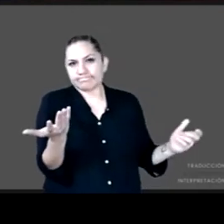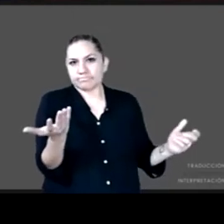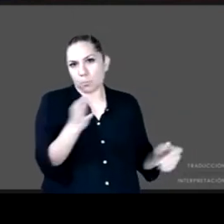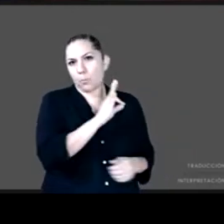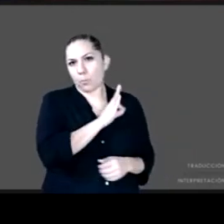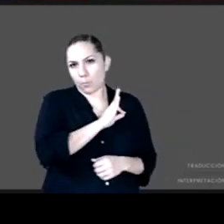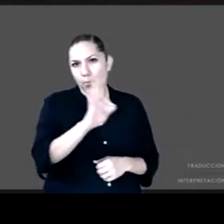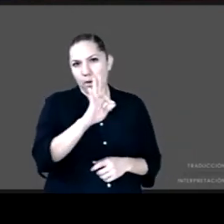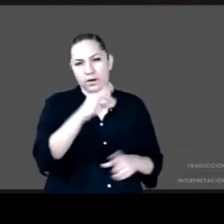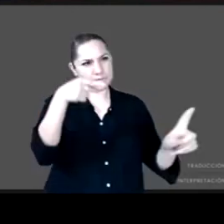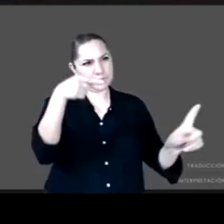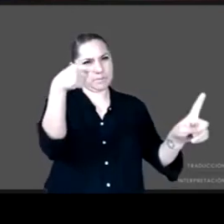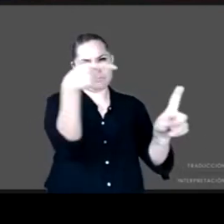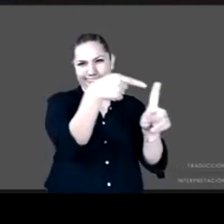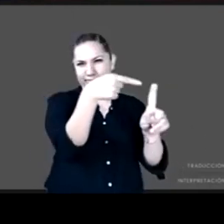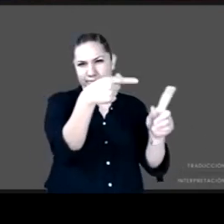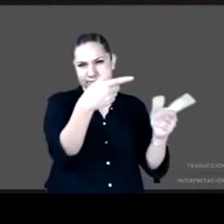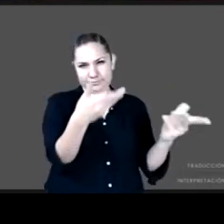y niñas